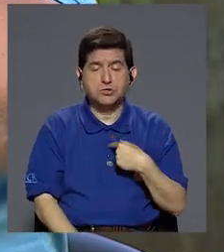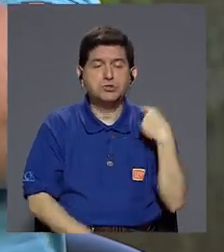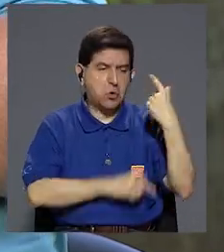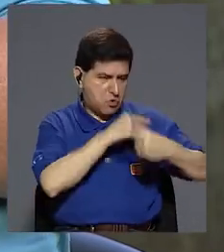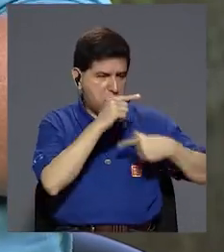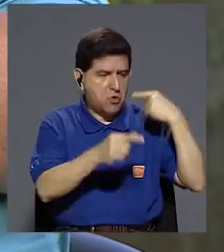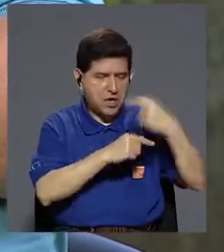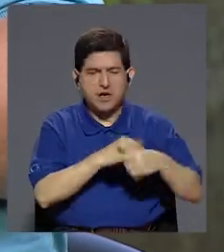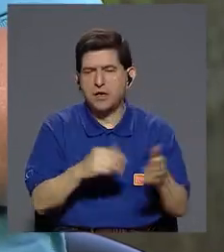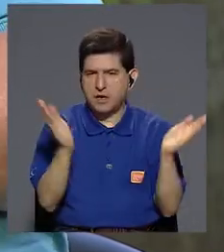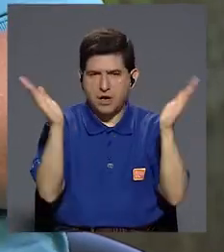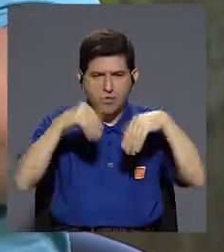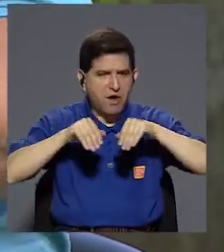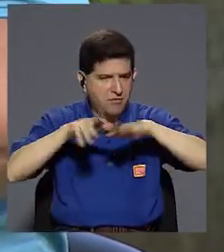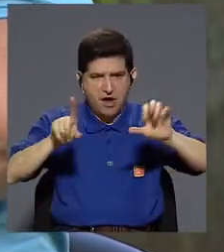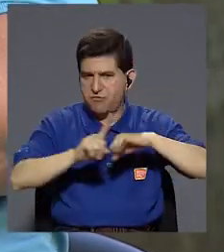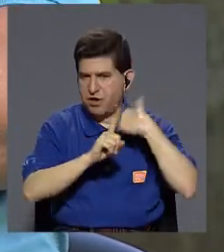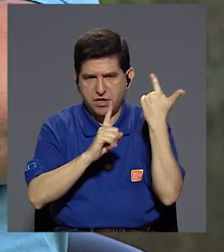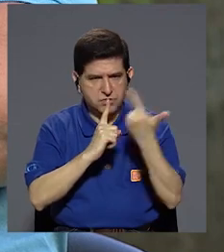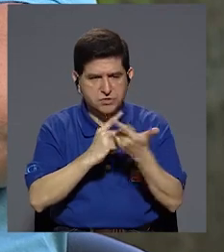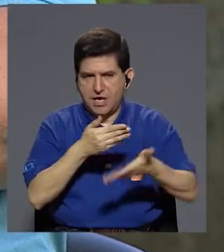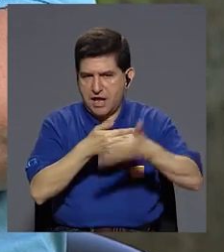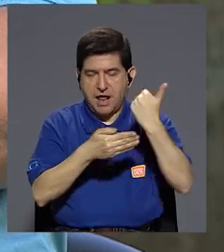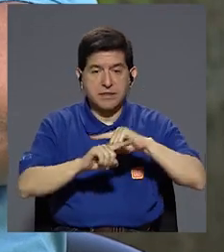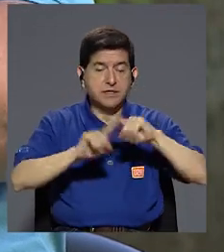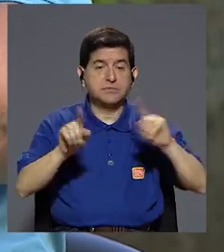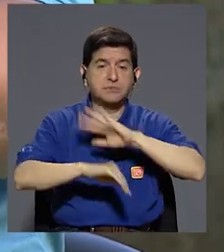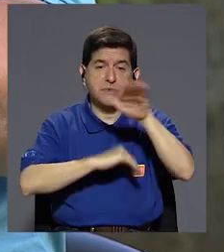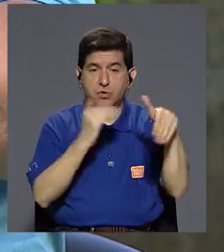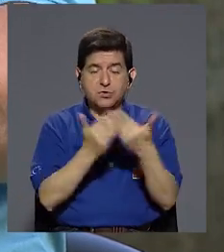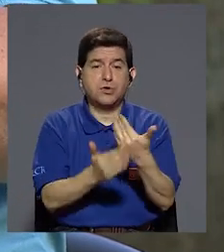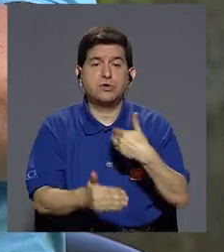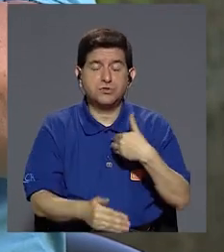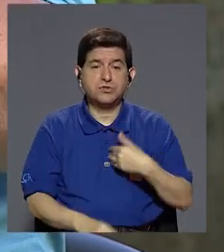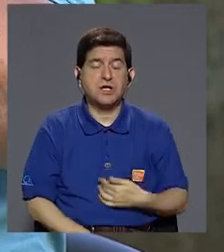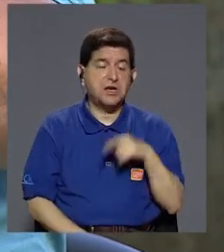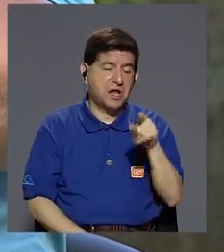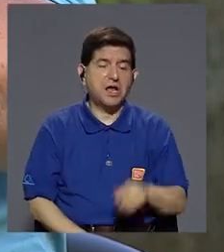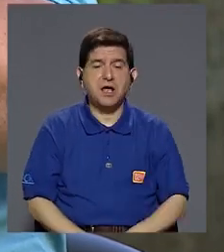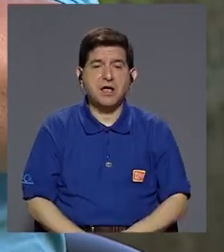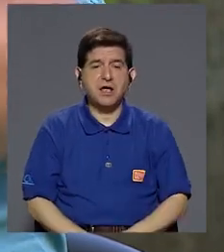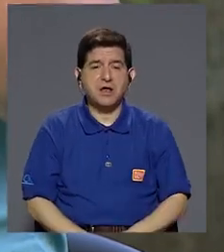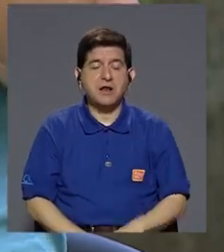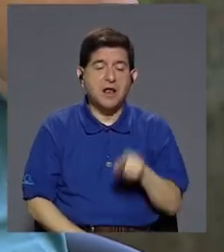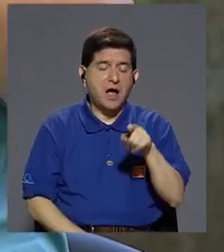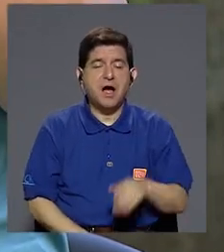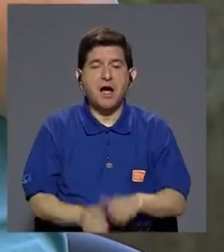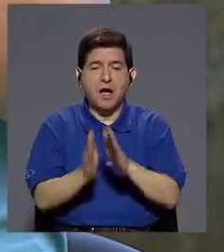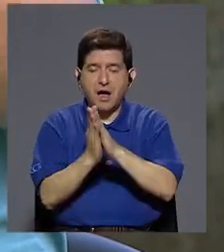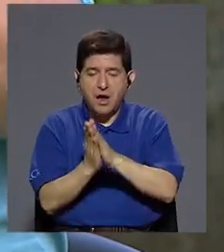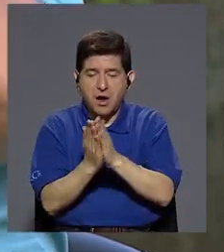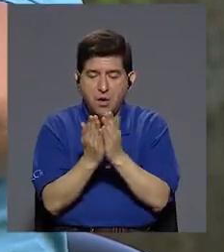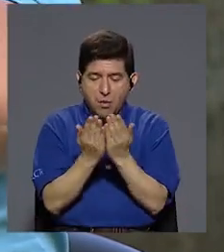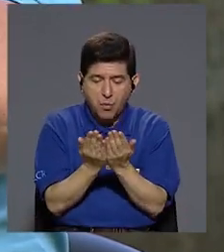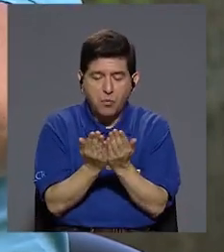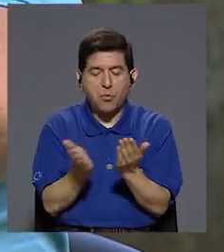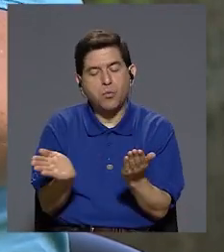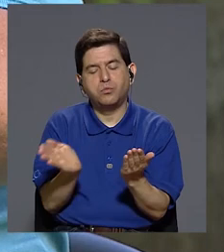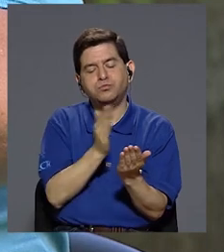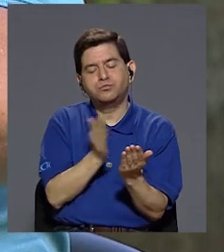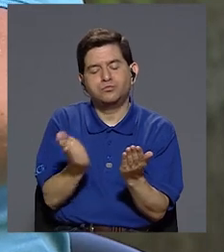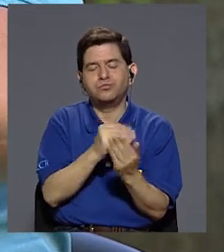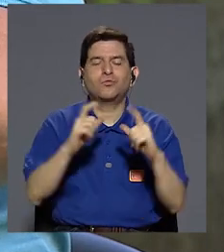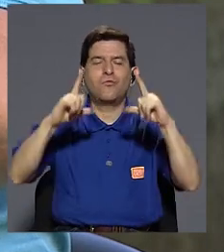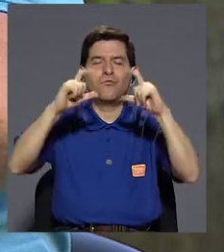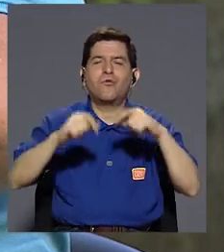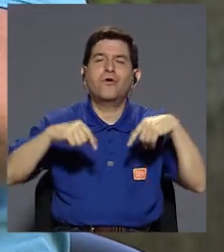la generación en la que todavía no existían las redes sociales, pero todos tenemos en la casa, en el álbum, la mamá tiene en el álbum, aquella